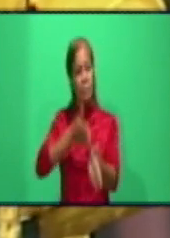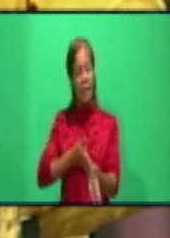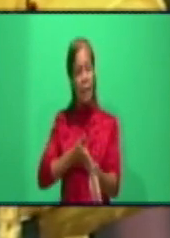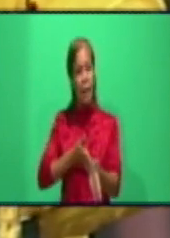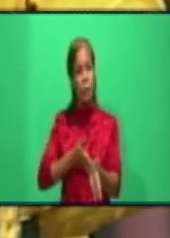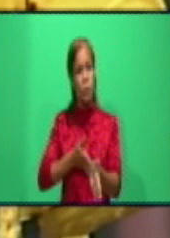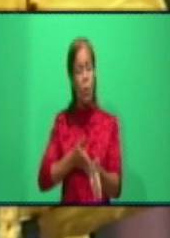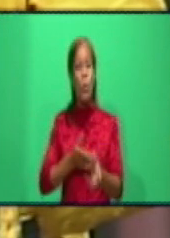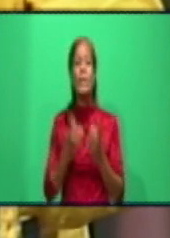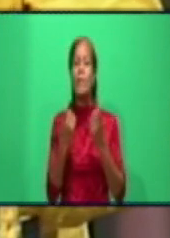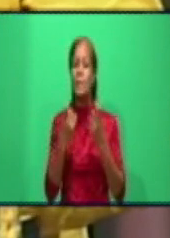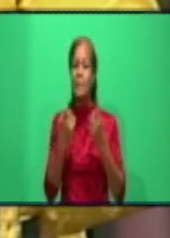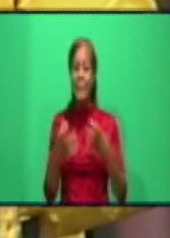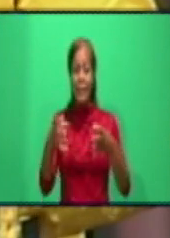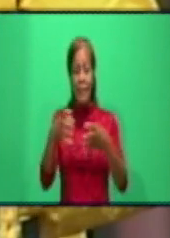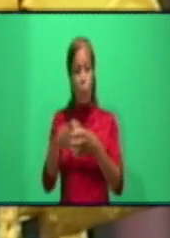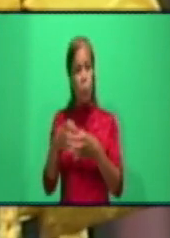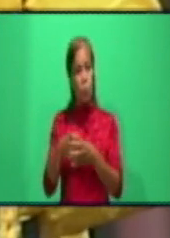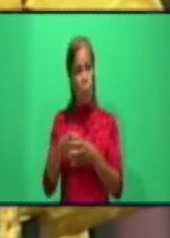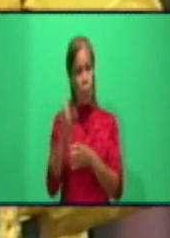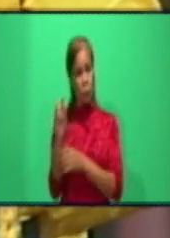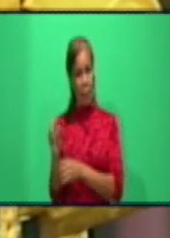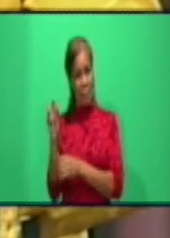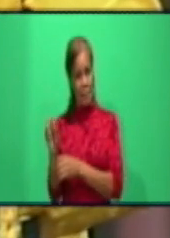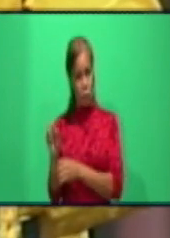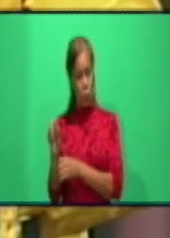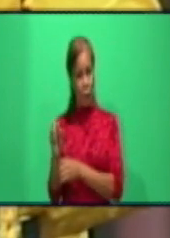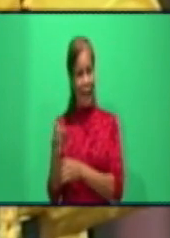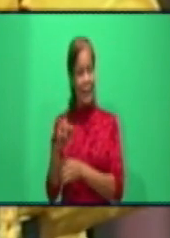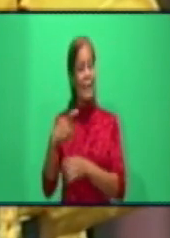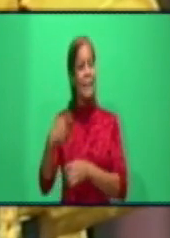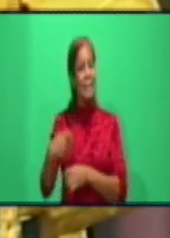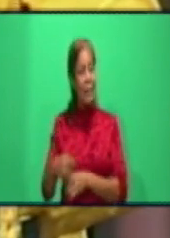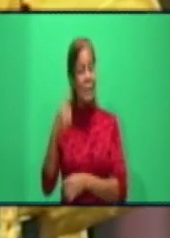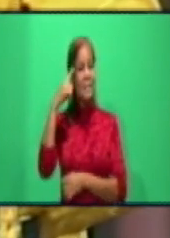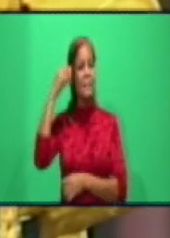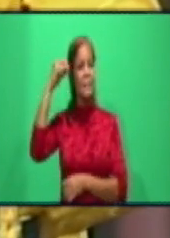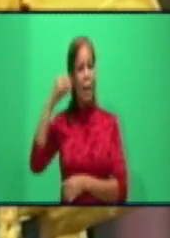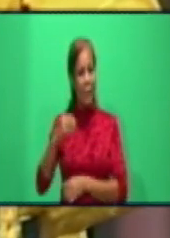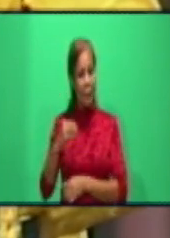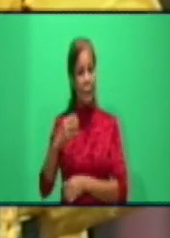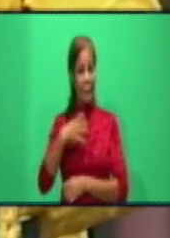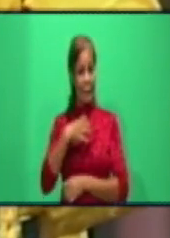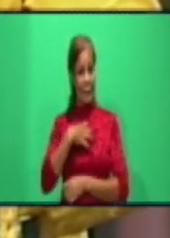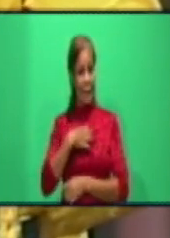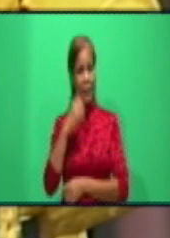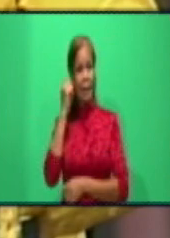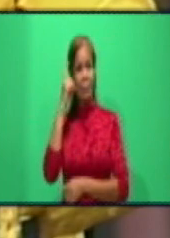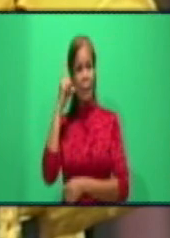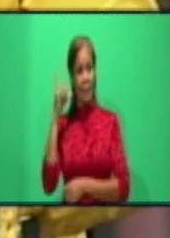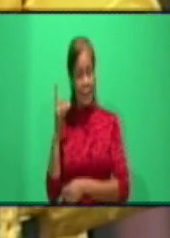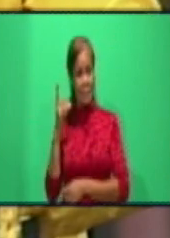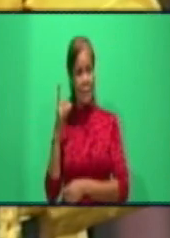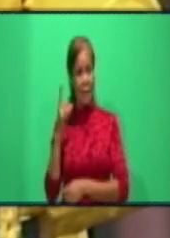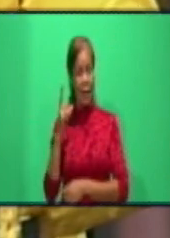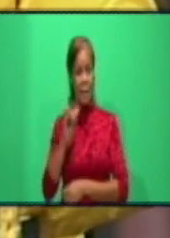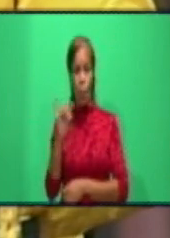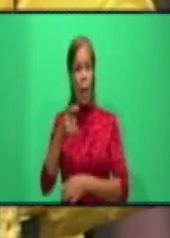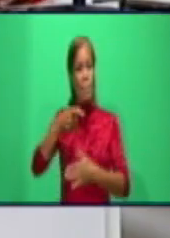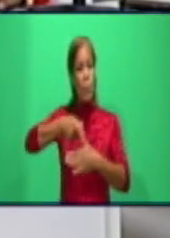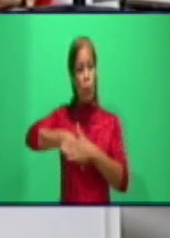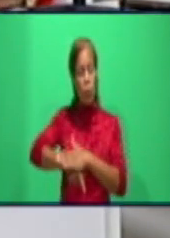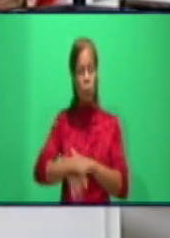personas que en sus saberes y en su experiencia ya acumulan conocimientos vastos y profundos sobre un tema